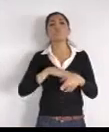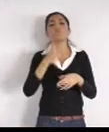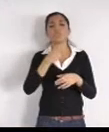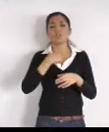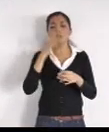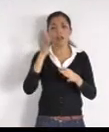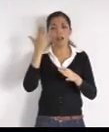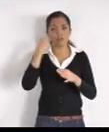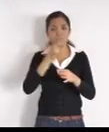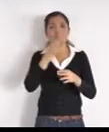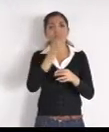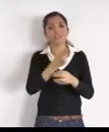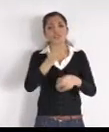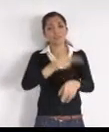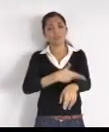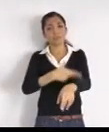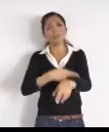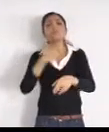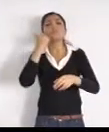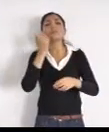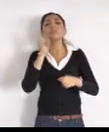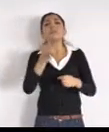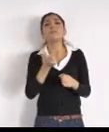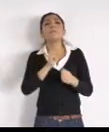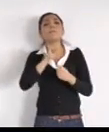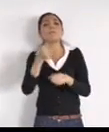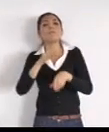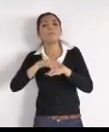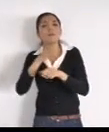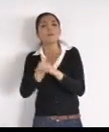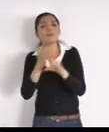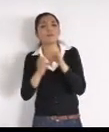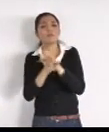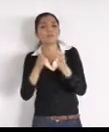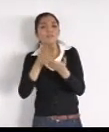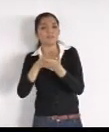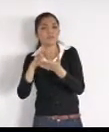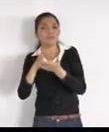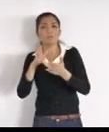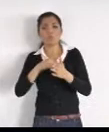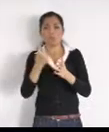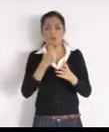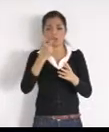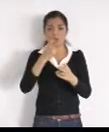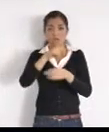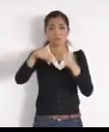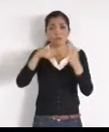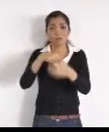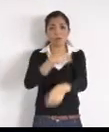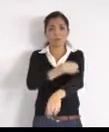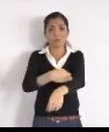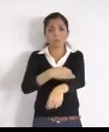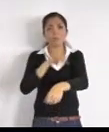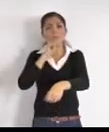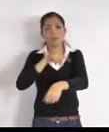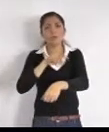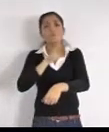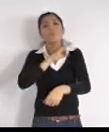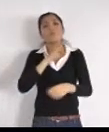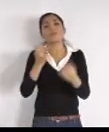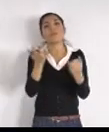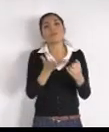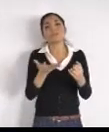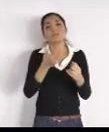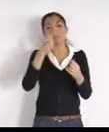afecto a las familias, de esta calle, podamos, al fin, verlos beneficiados, dichos servicios, tan importantes, creo de usted, y gracias por su atención,